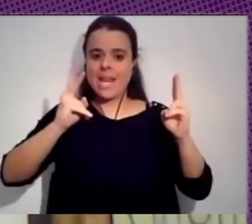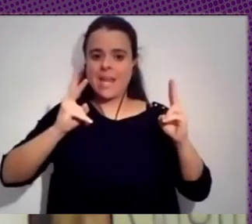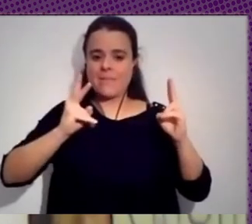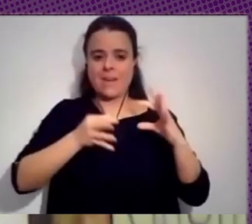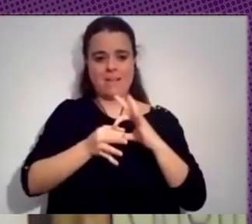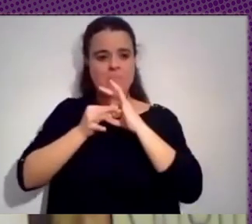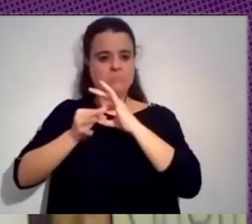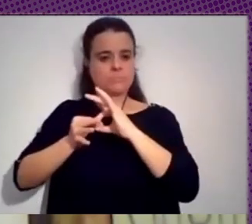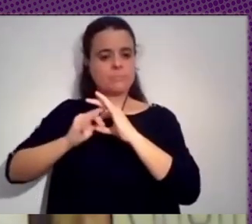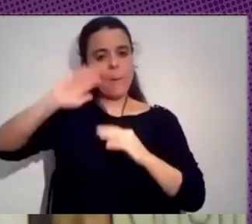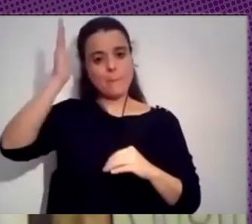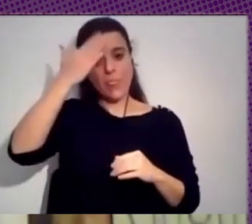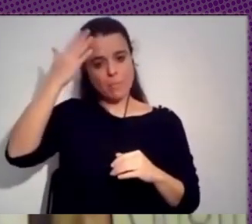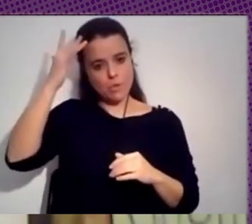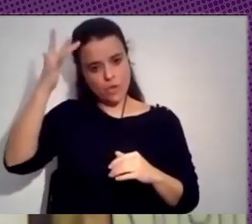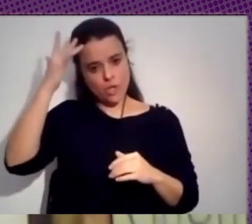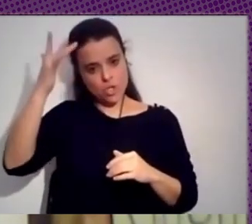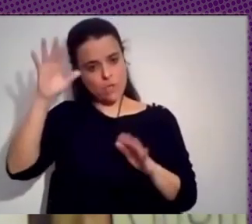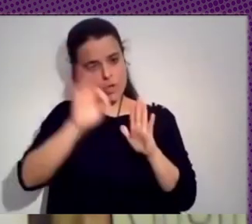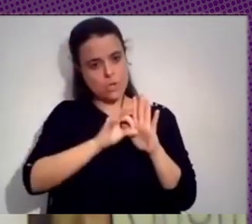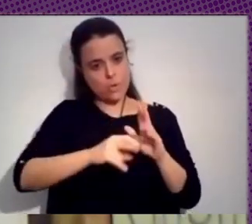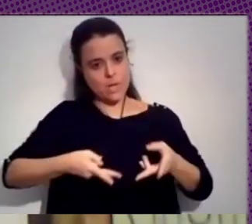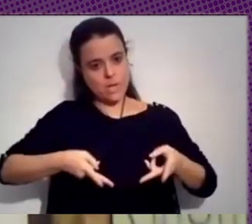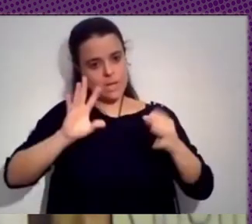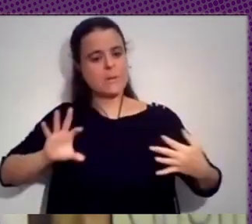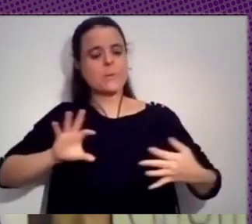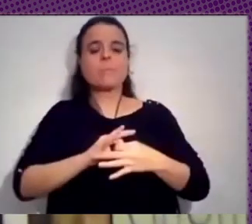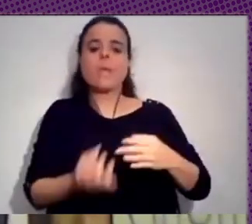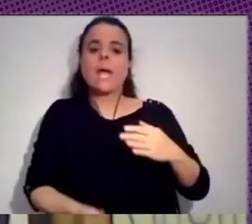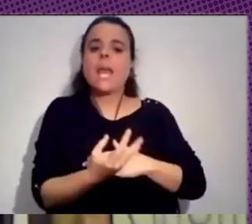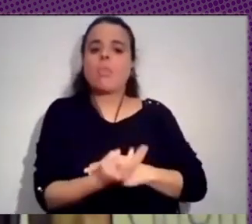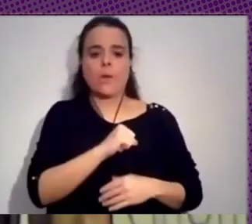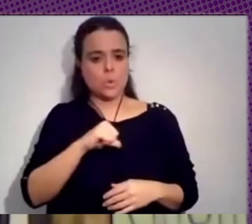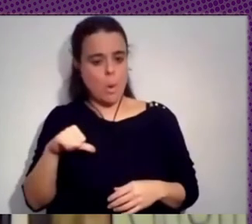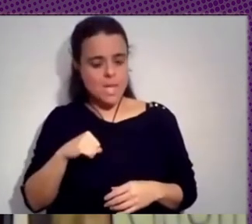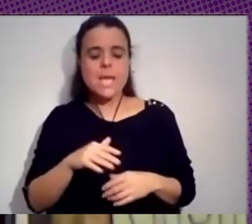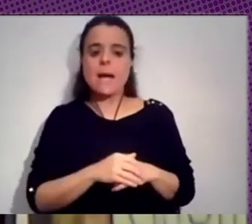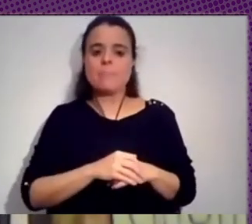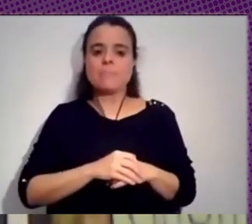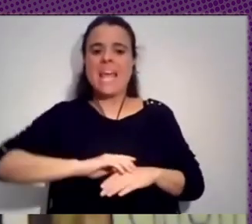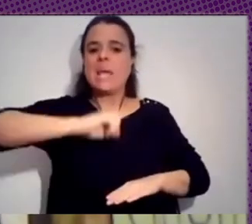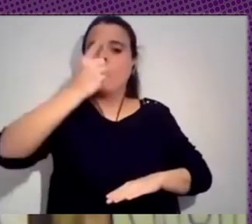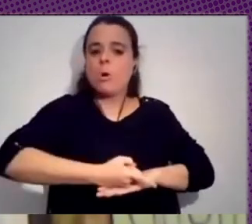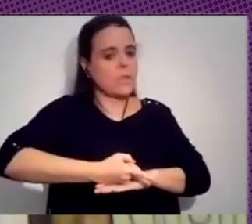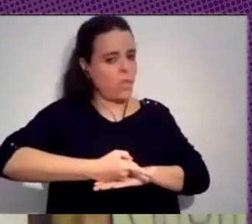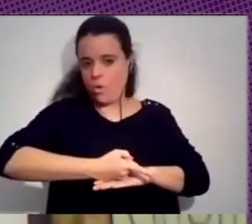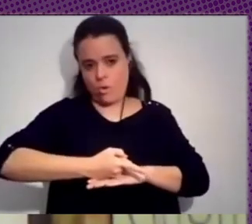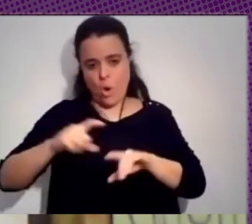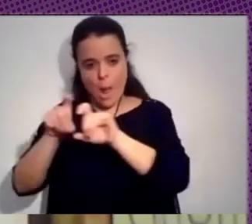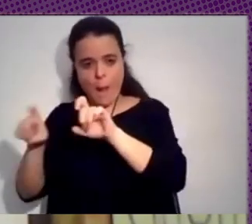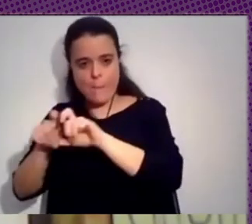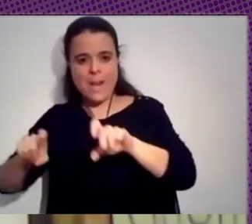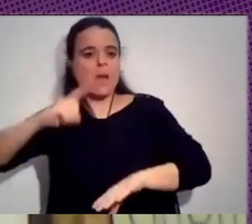software libre que tienen que ver justamente con esta cuestión de la generación de autonomía con la no imposición por parte de las empresas de lo que